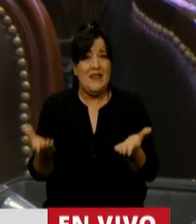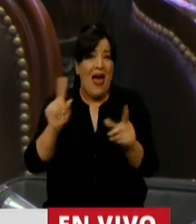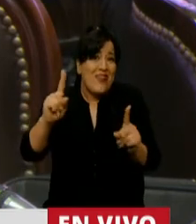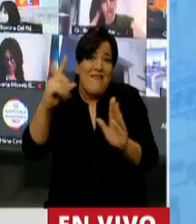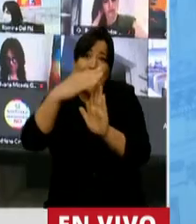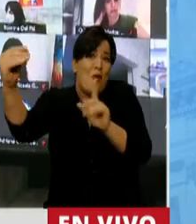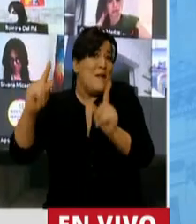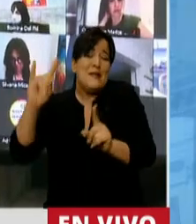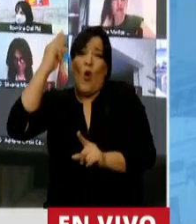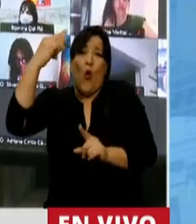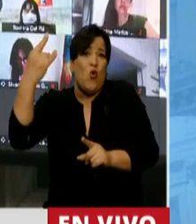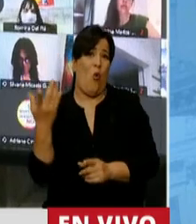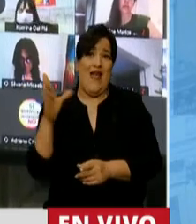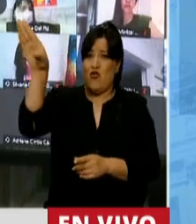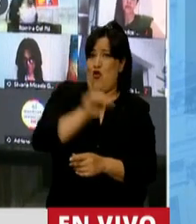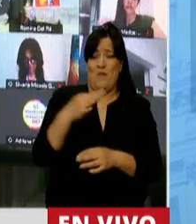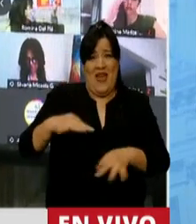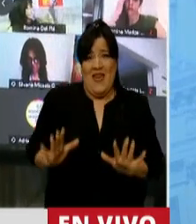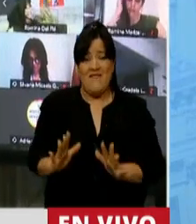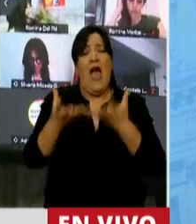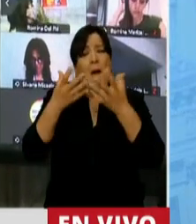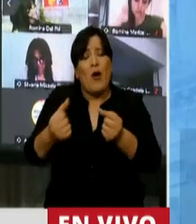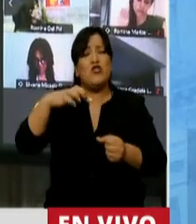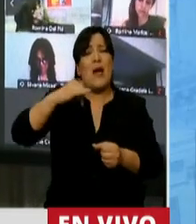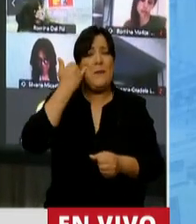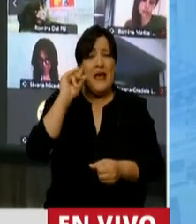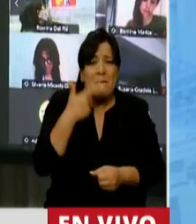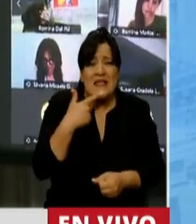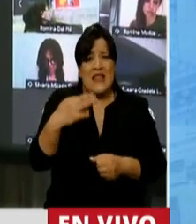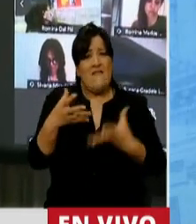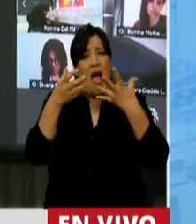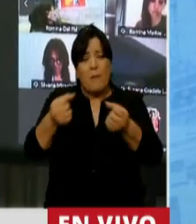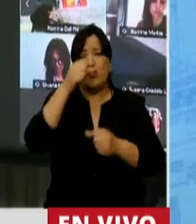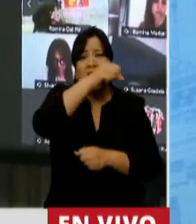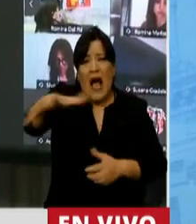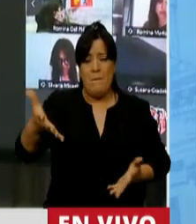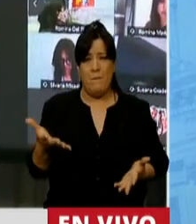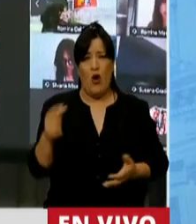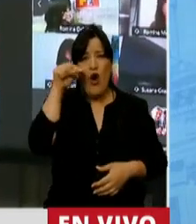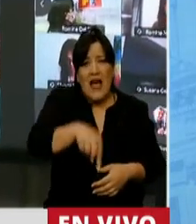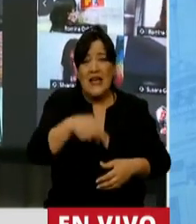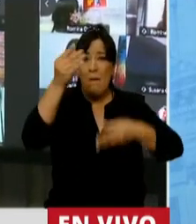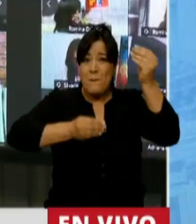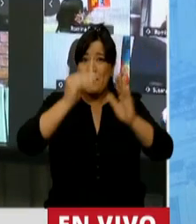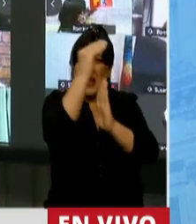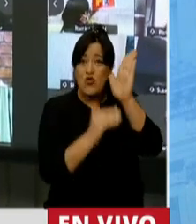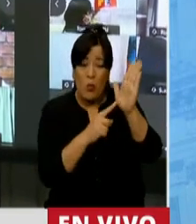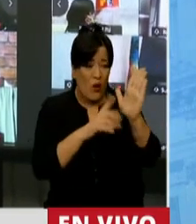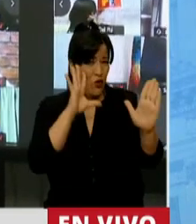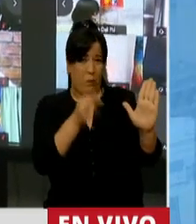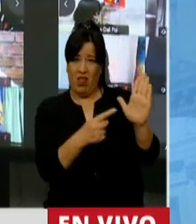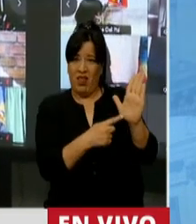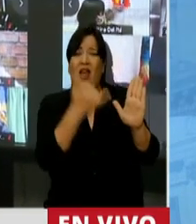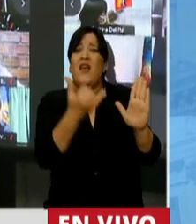Uruguay, apoyen a las pymes, apoyen al campo. Este es un presupuesto que refleja